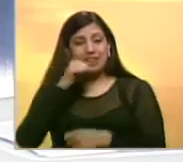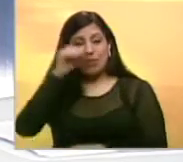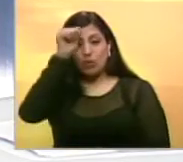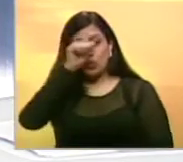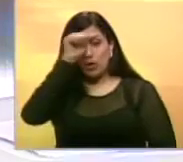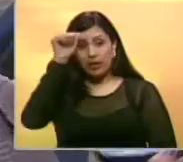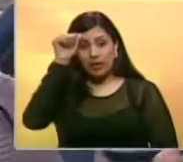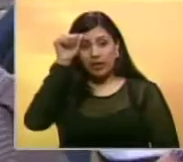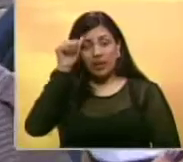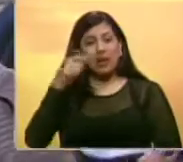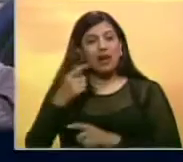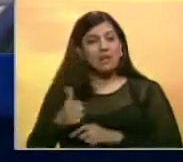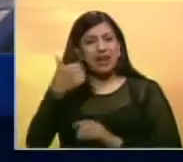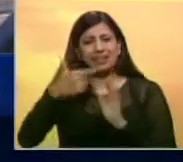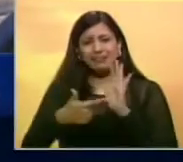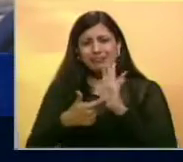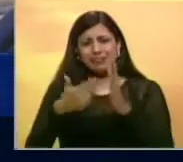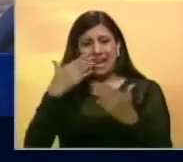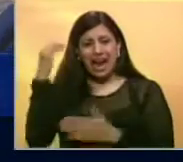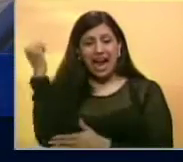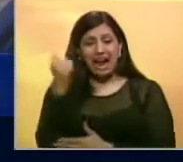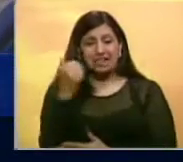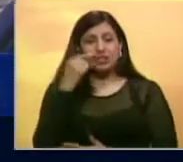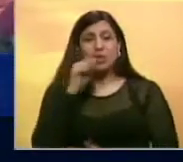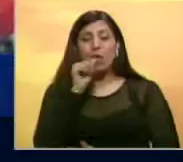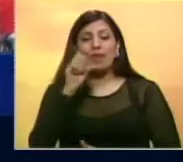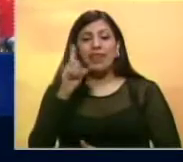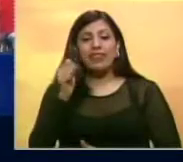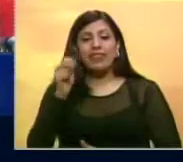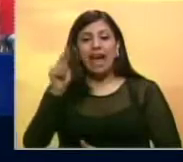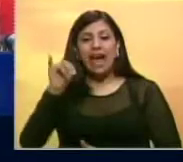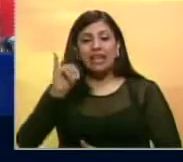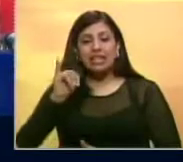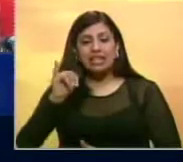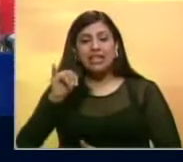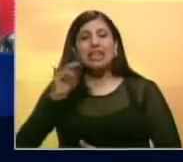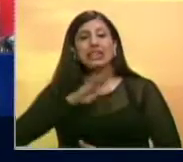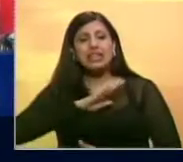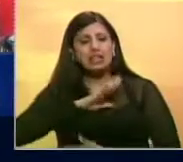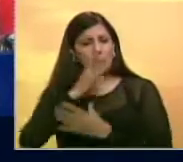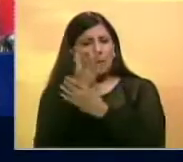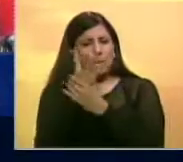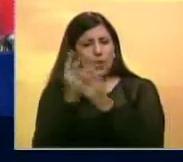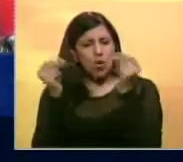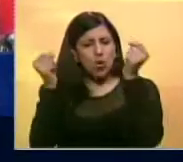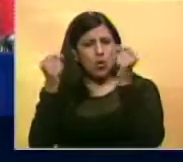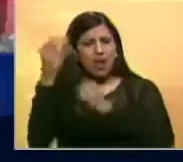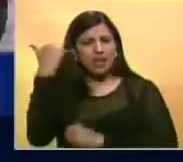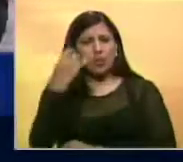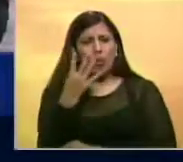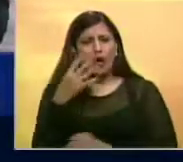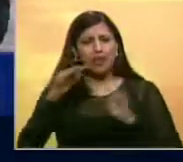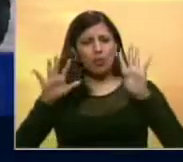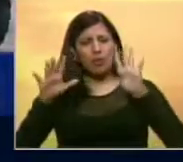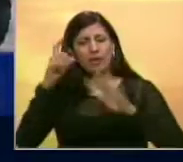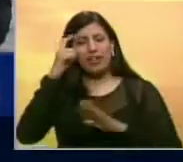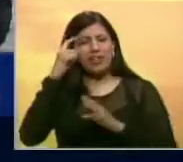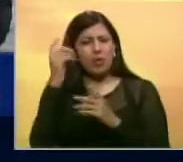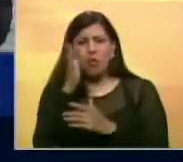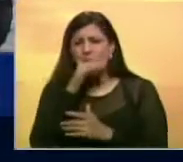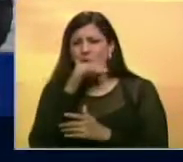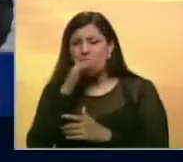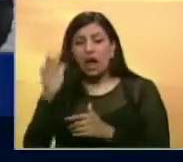semana. Entre los casos, destaca el asesinato de Dani José Díaz Pérez, quien estaba desaparecido desde hace 49 días.